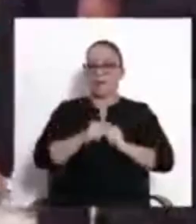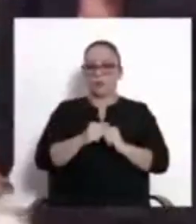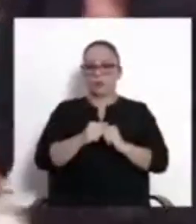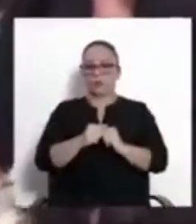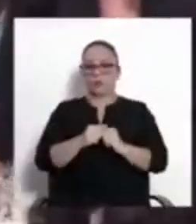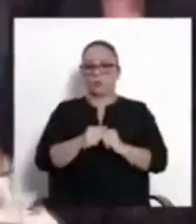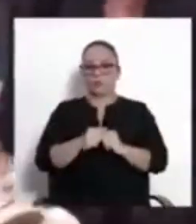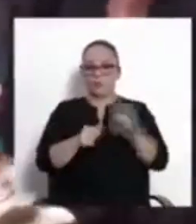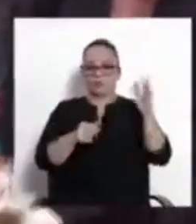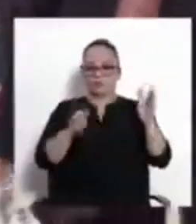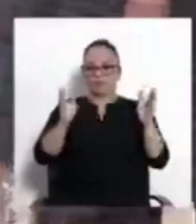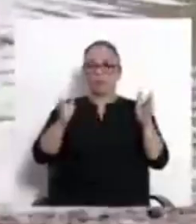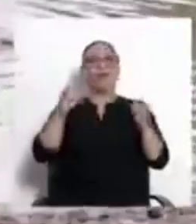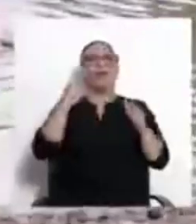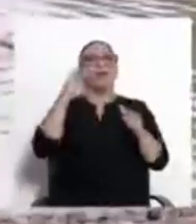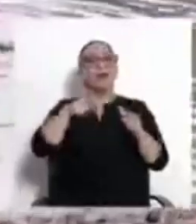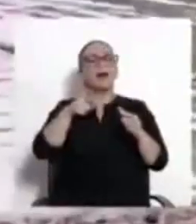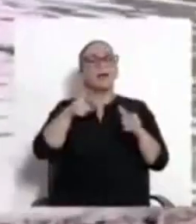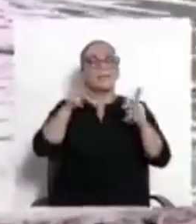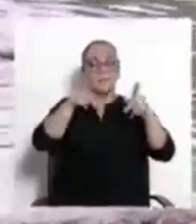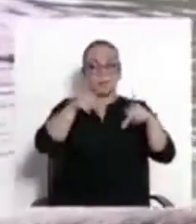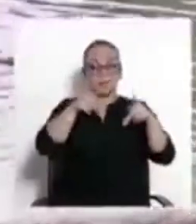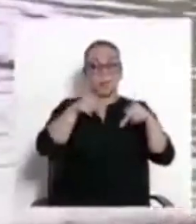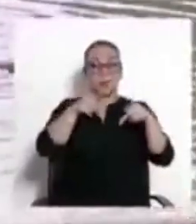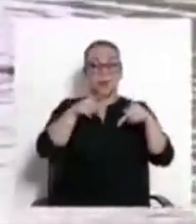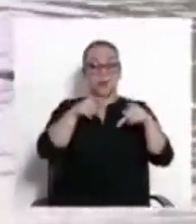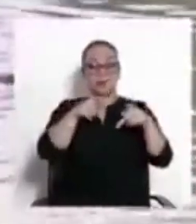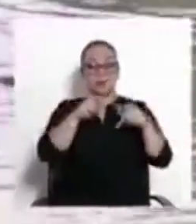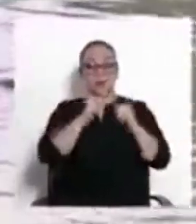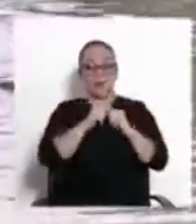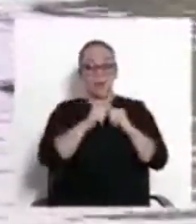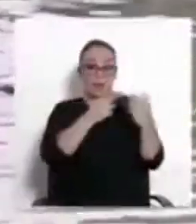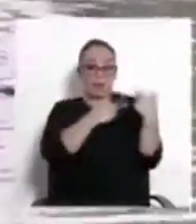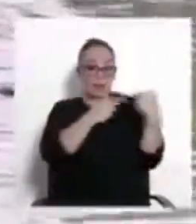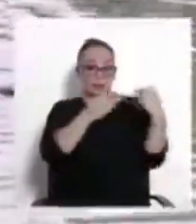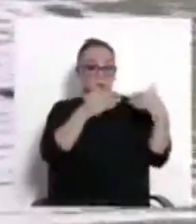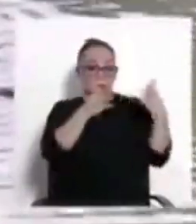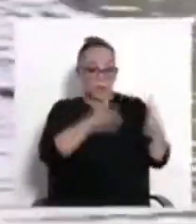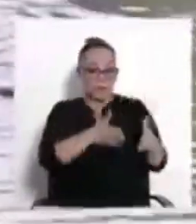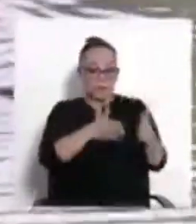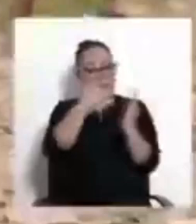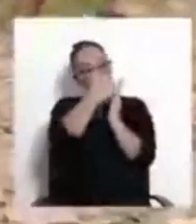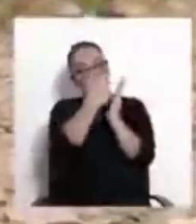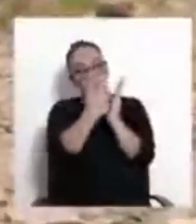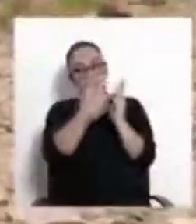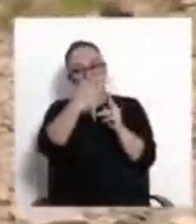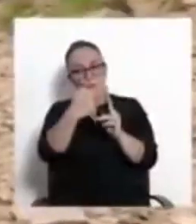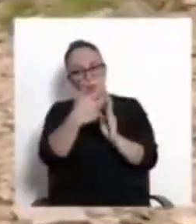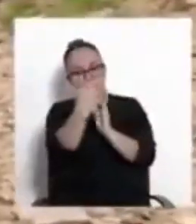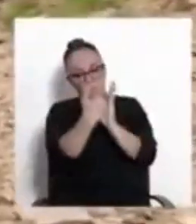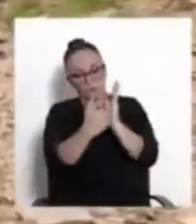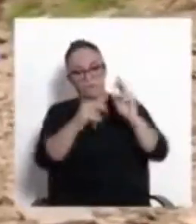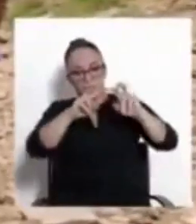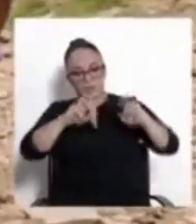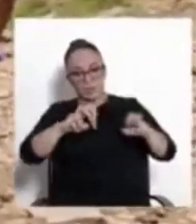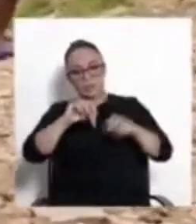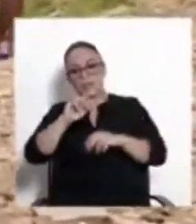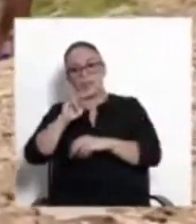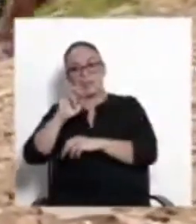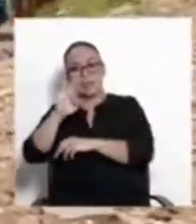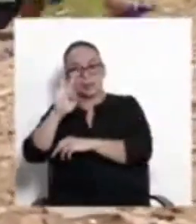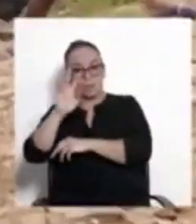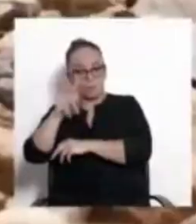las autoridades panameñas refieren las personas bajo listados que han sido revisados a nivel de Interpol y otras bases de datos de